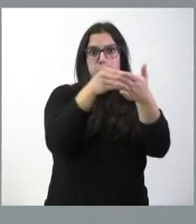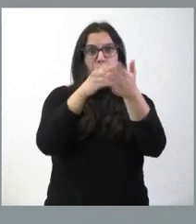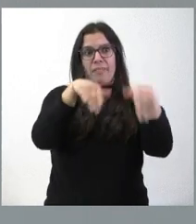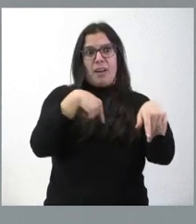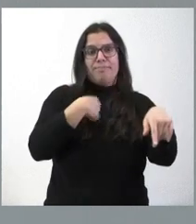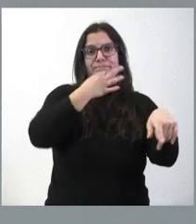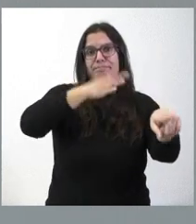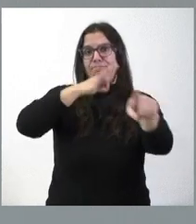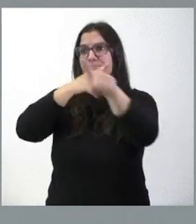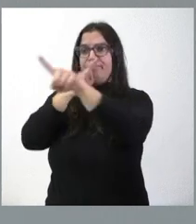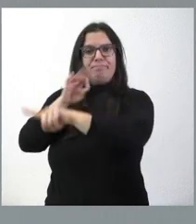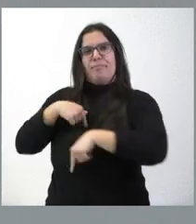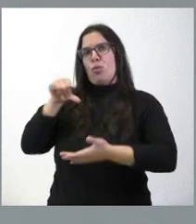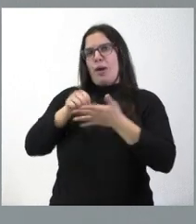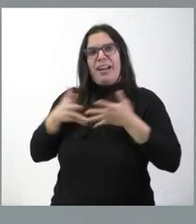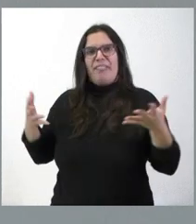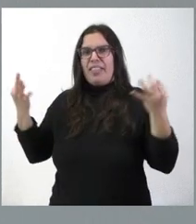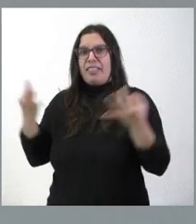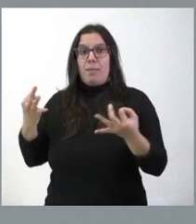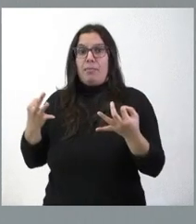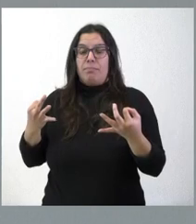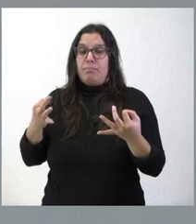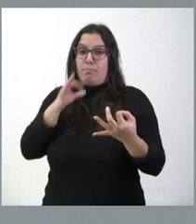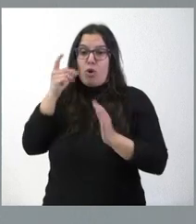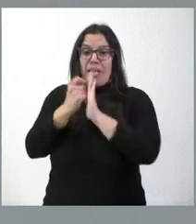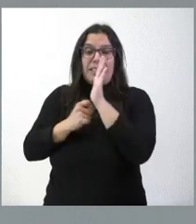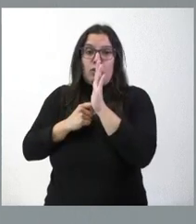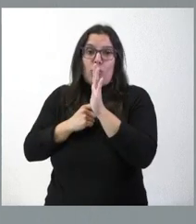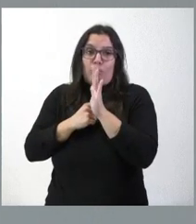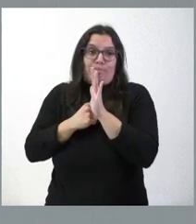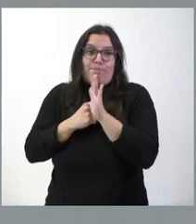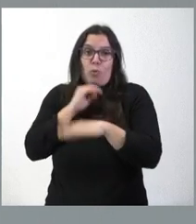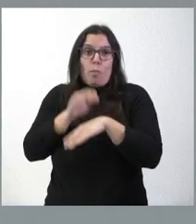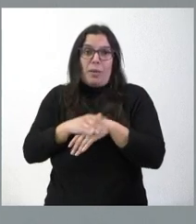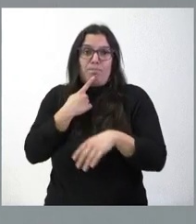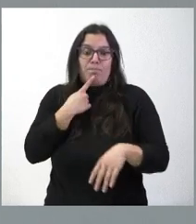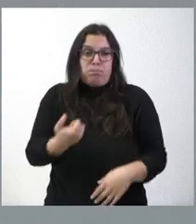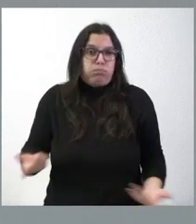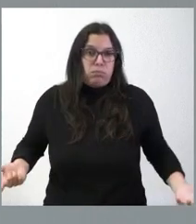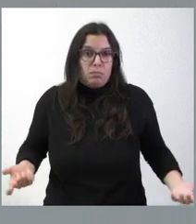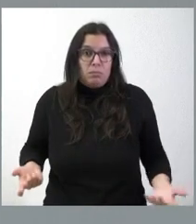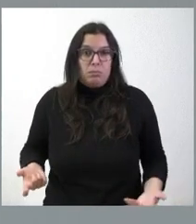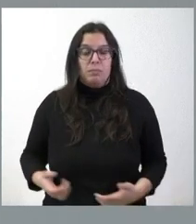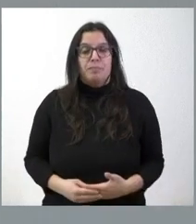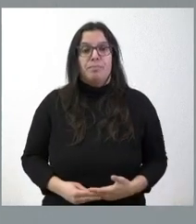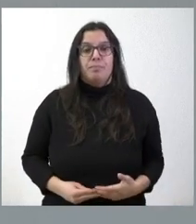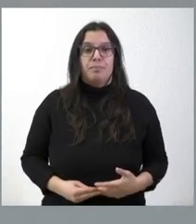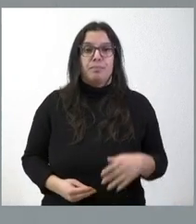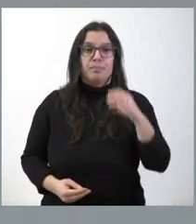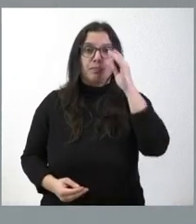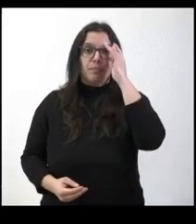en las grandes ciudades de España estas mismas sedes, porque algunos de estos requisitos, como ustedes saben, es muy difícil que lo cumpla quien tiene problemas demográficos.